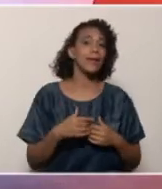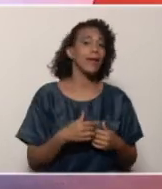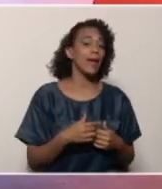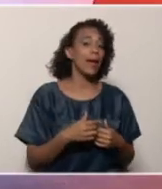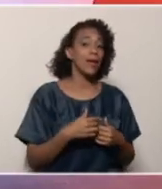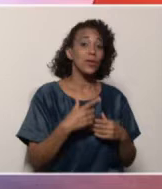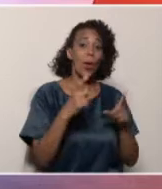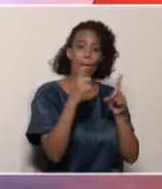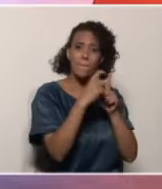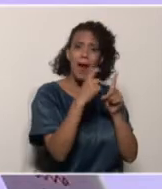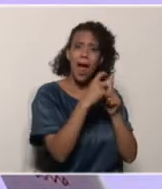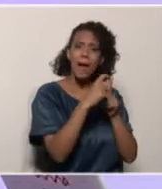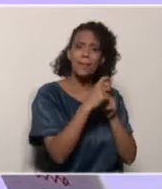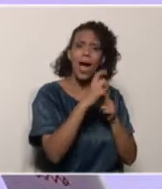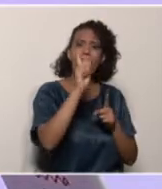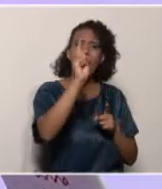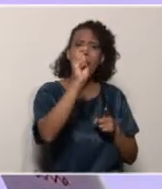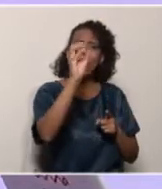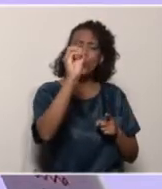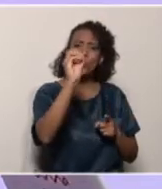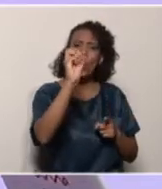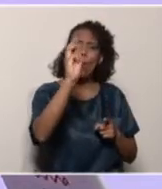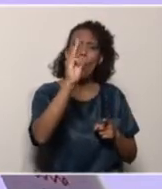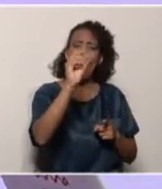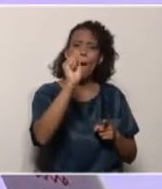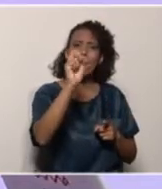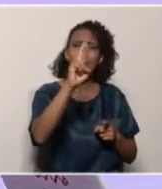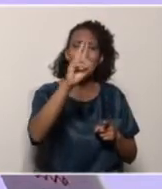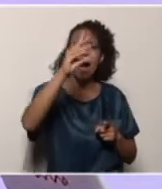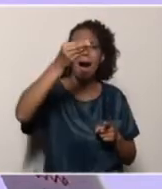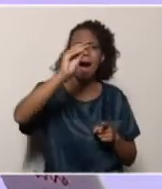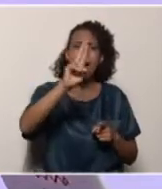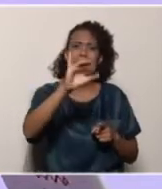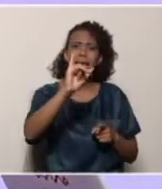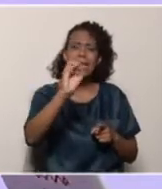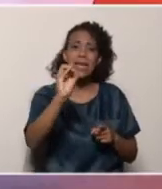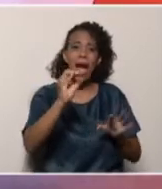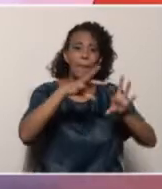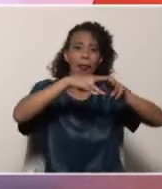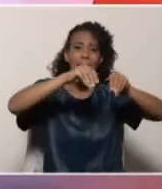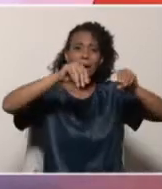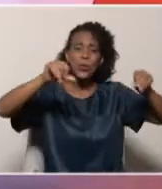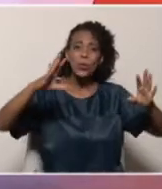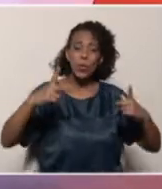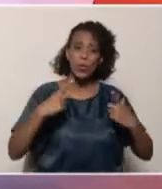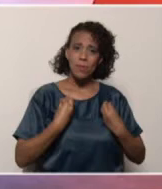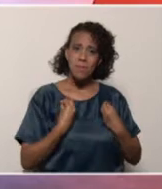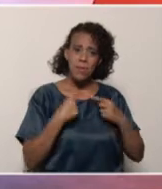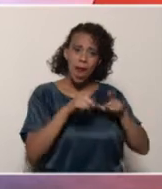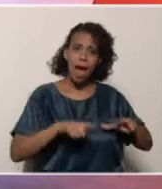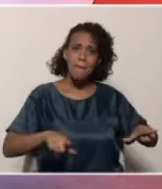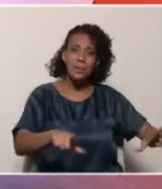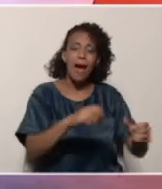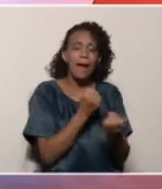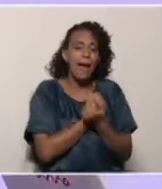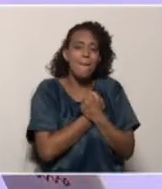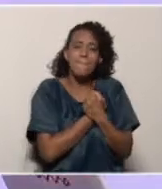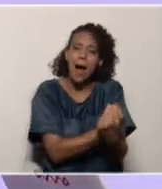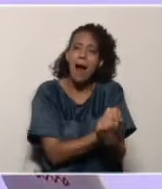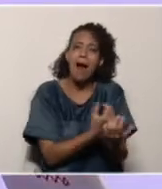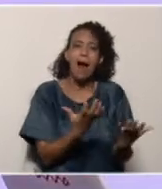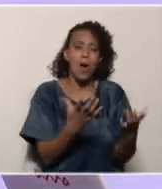en la palabra toparquía, que es la palabra que usaba Simón Rodríguez para hablar del suelo en donde vive la persona. que quererlo, hay que